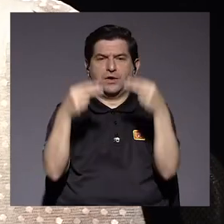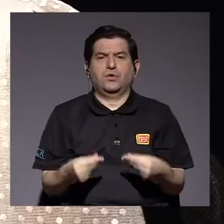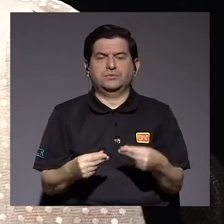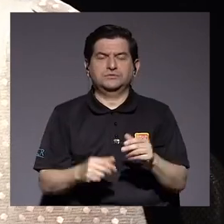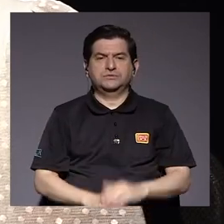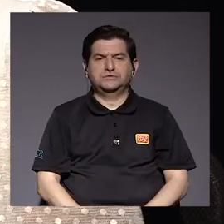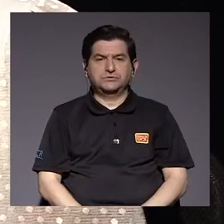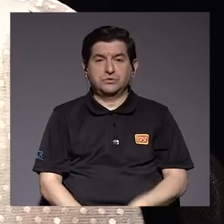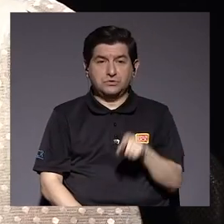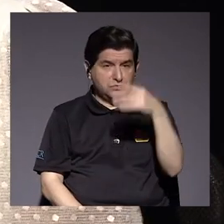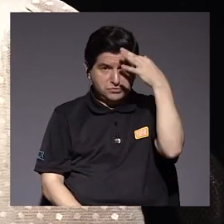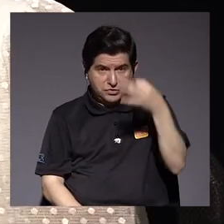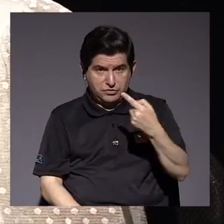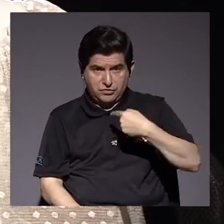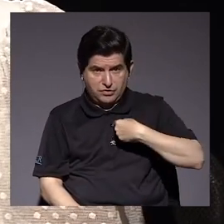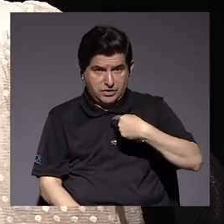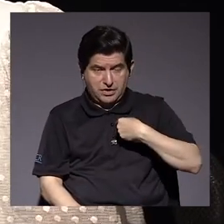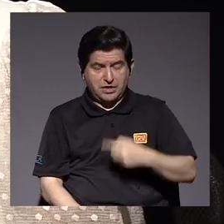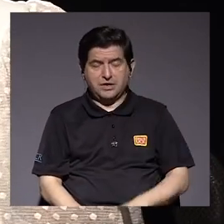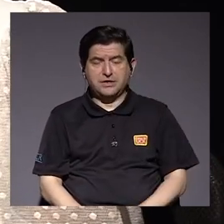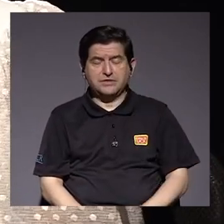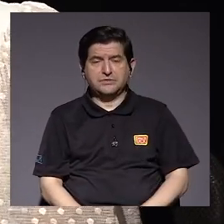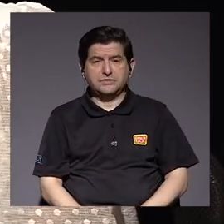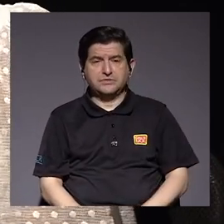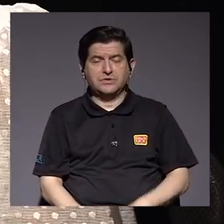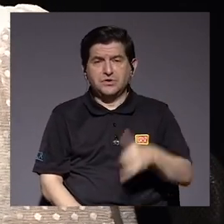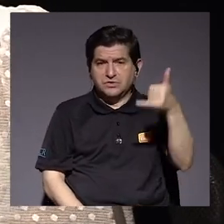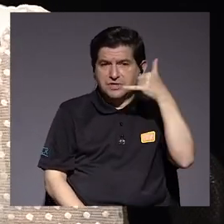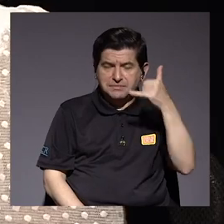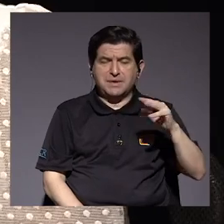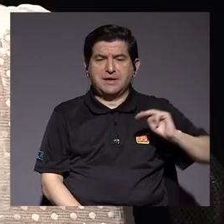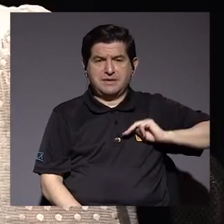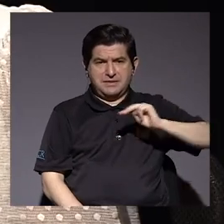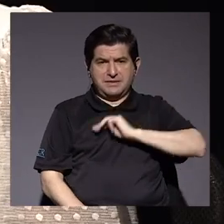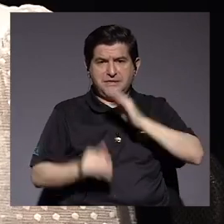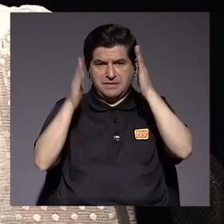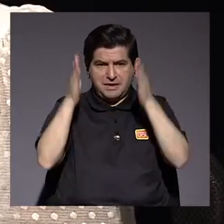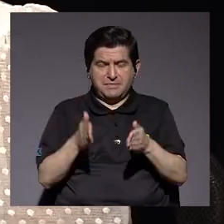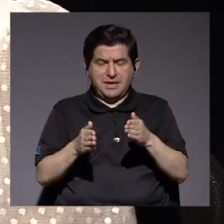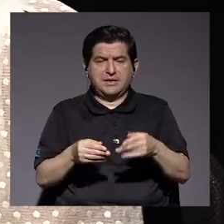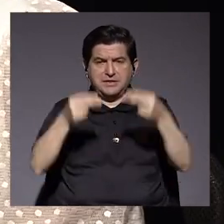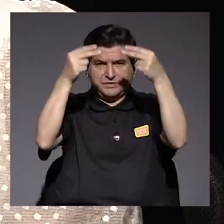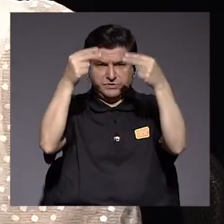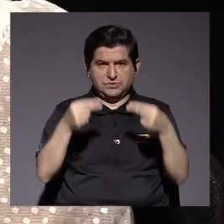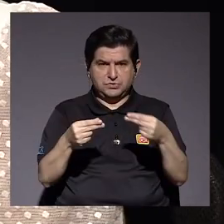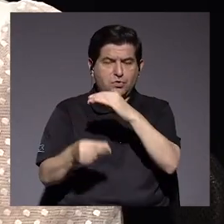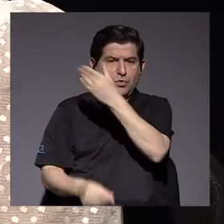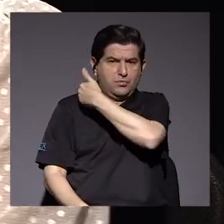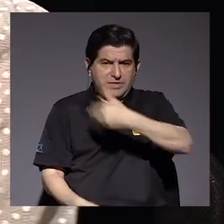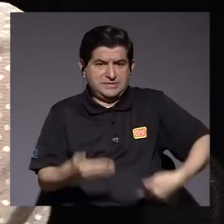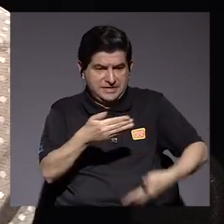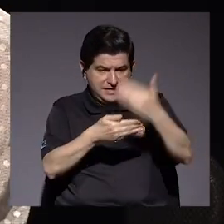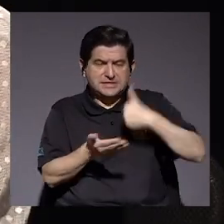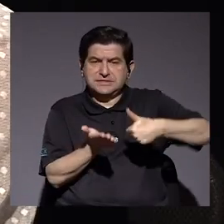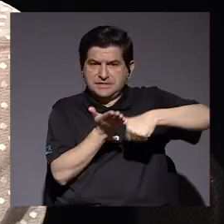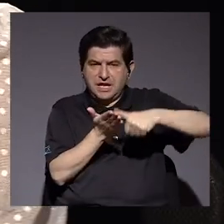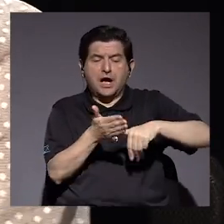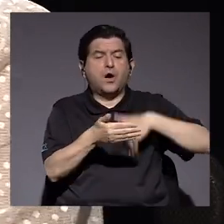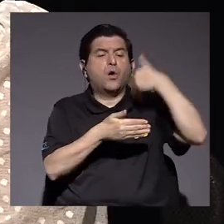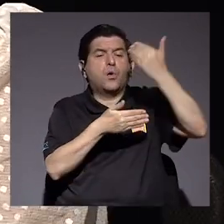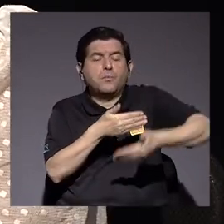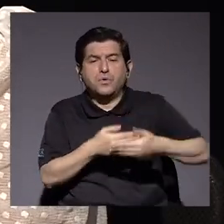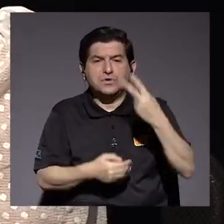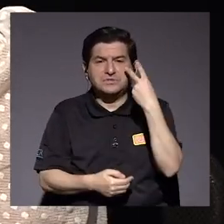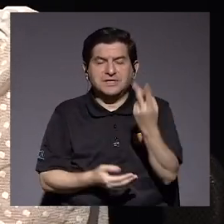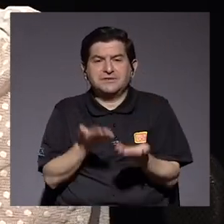usted no crea que yo recibí una llamada del ministro de Hacienda o recibí una llamada del ministro de la Presidencia previo a la votación o post-votación